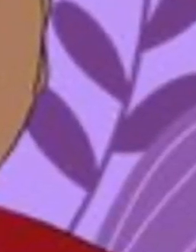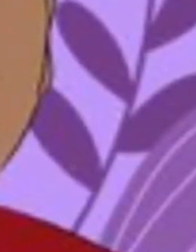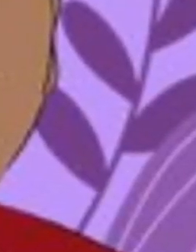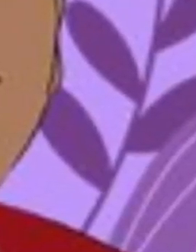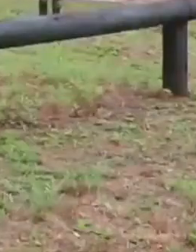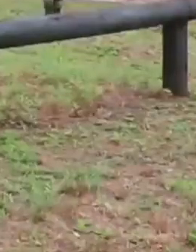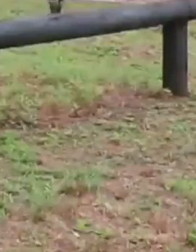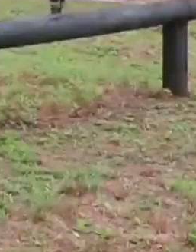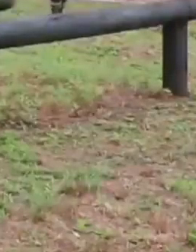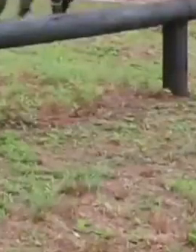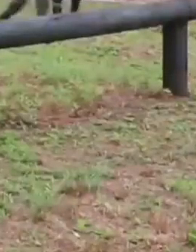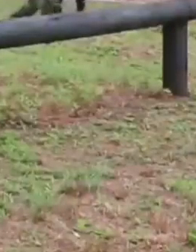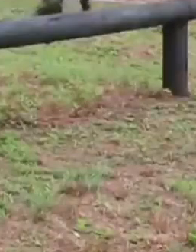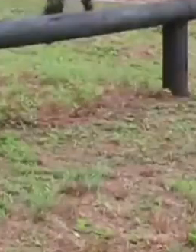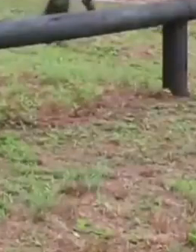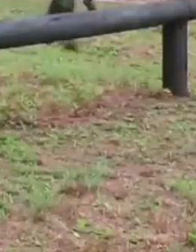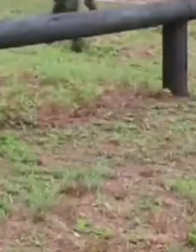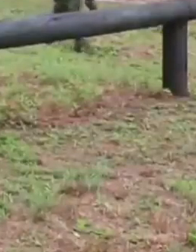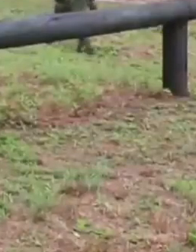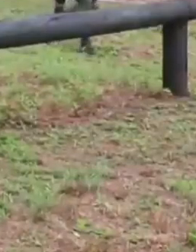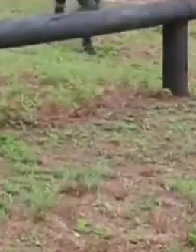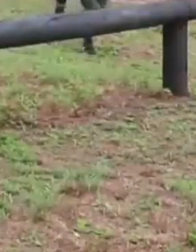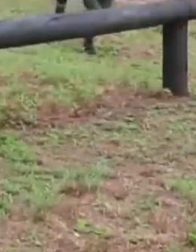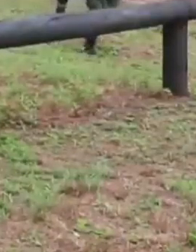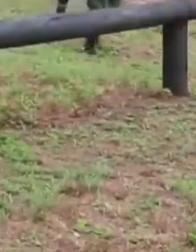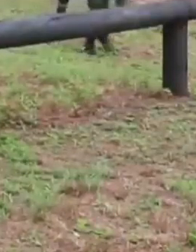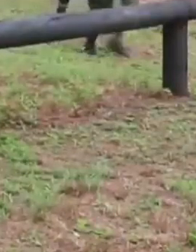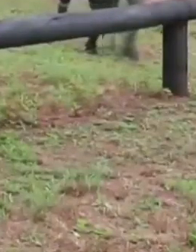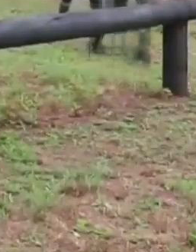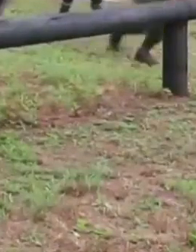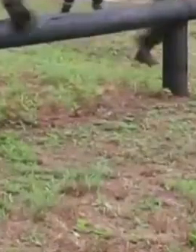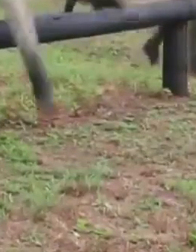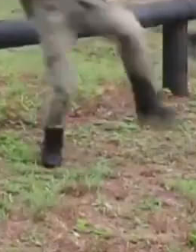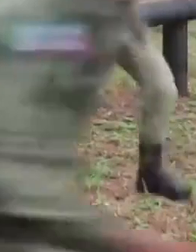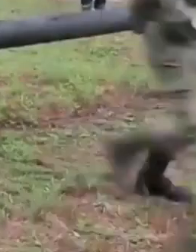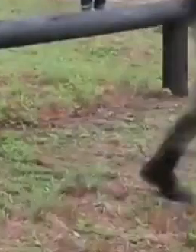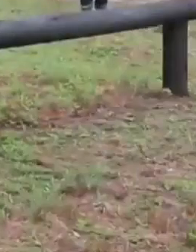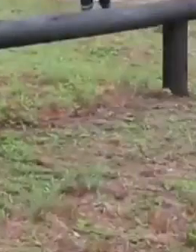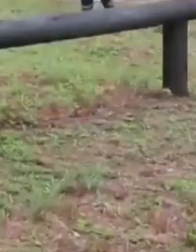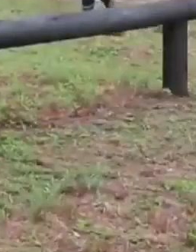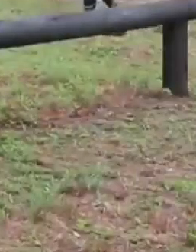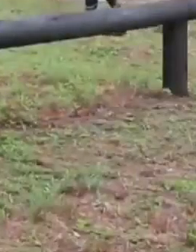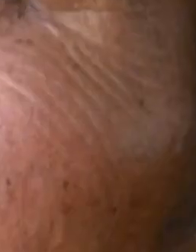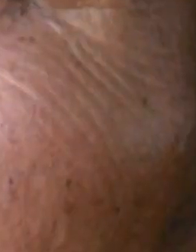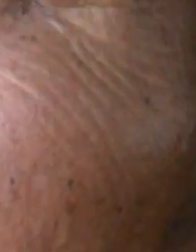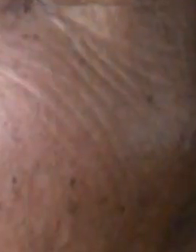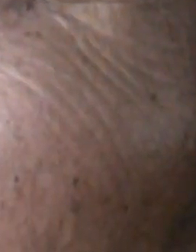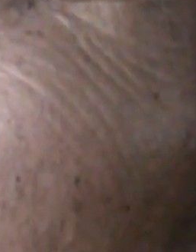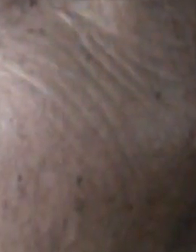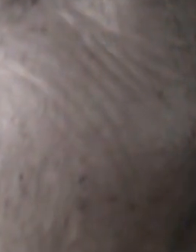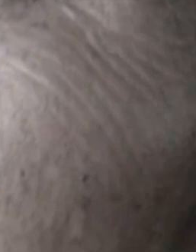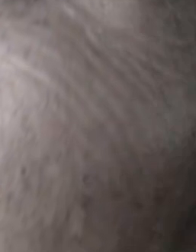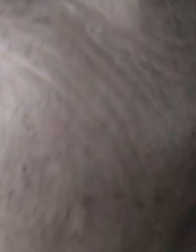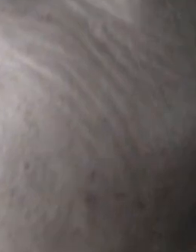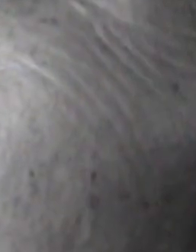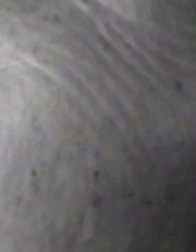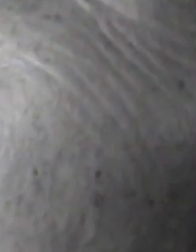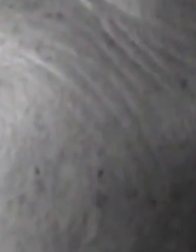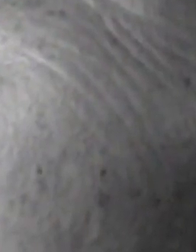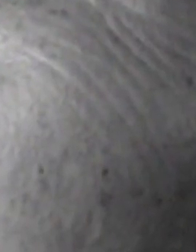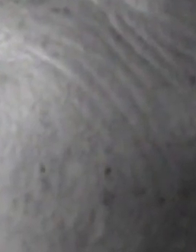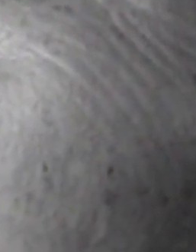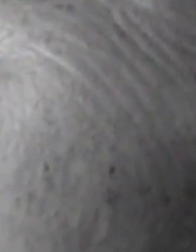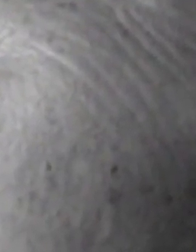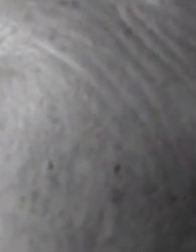de manera tumultuaria por militares el 25 de febrero de 2007 en Veracruz y cuyo caso será